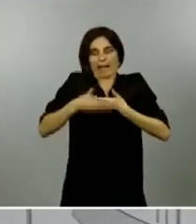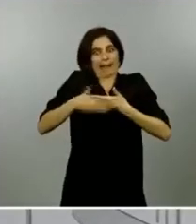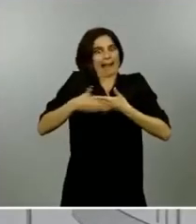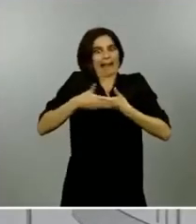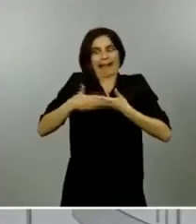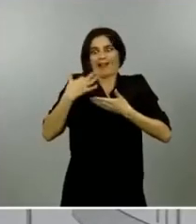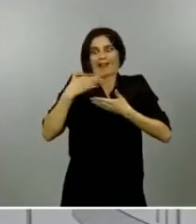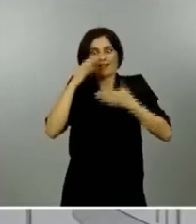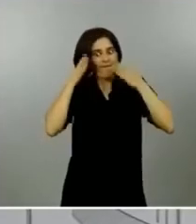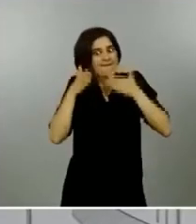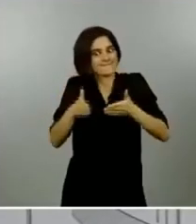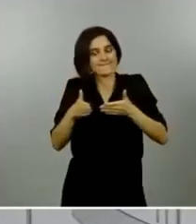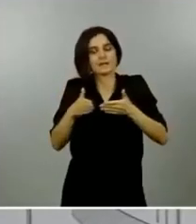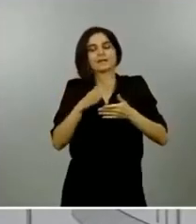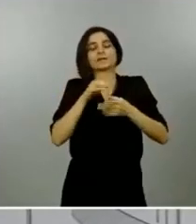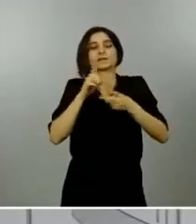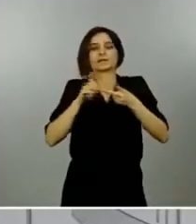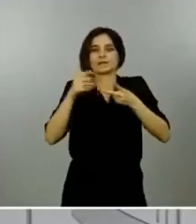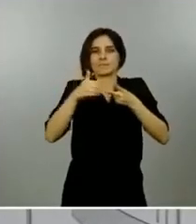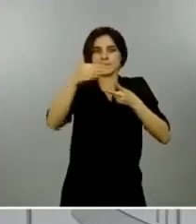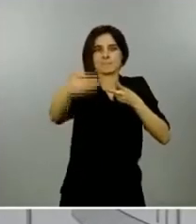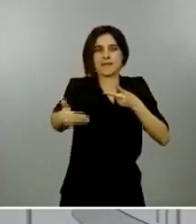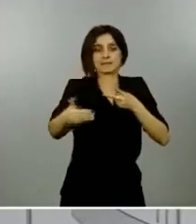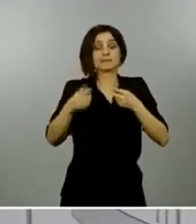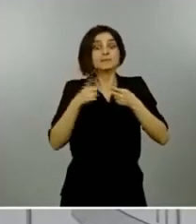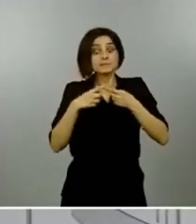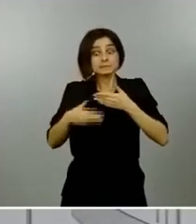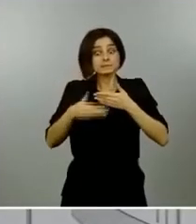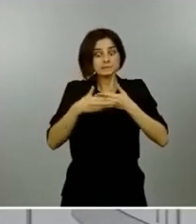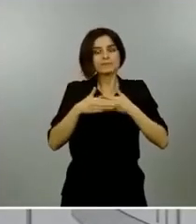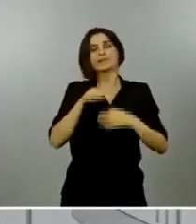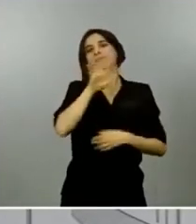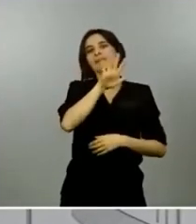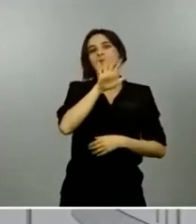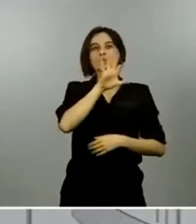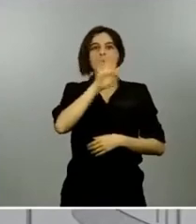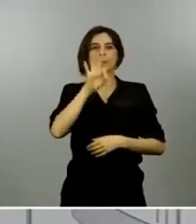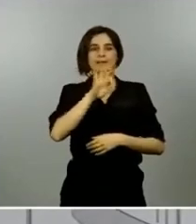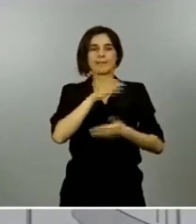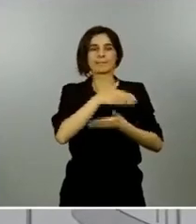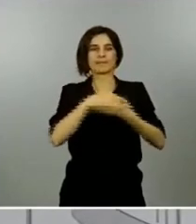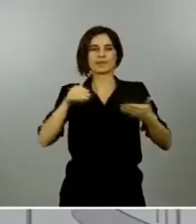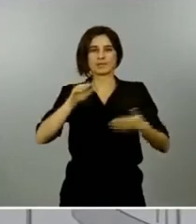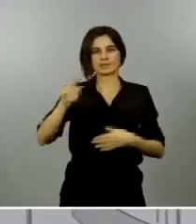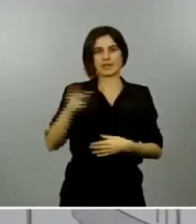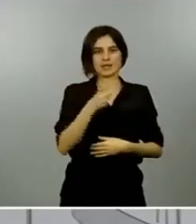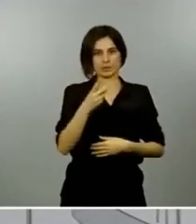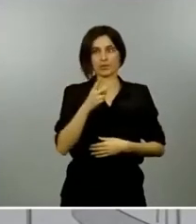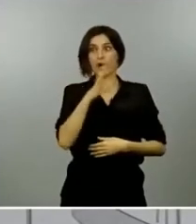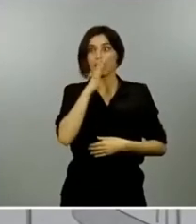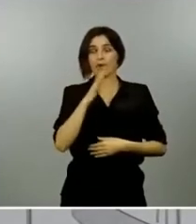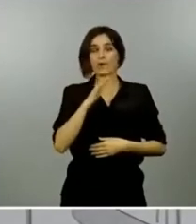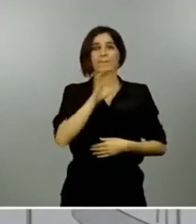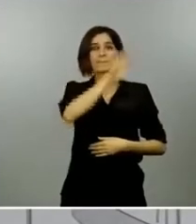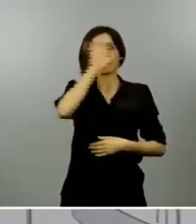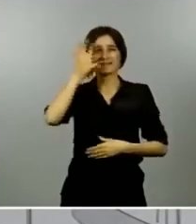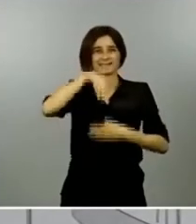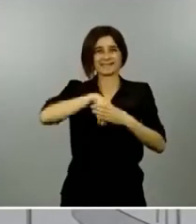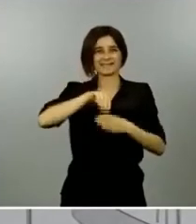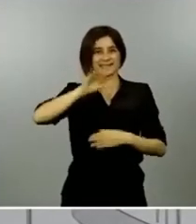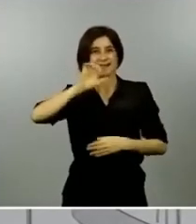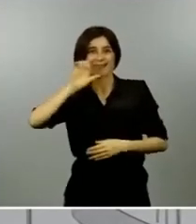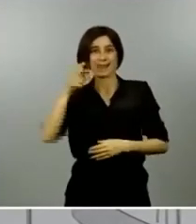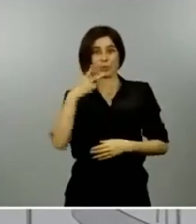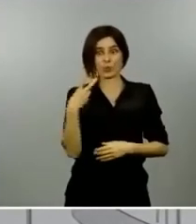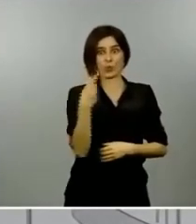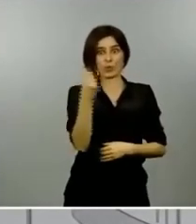corto plazo son esos 540 mil millones de euros en esos tres instrumentos que se están negociando ahora mismo en el Eurogrupo una línea de